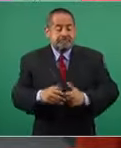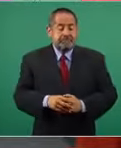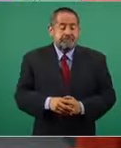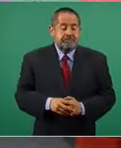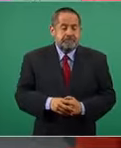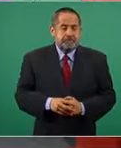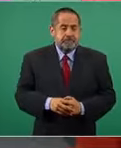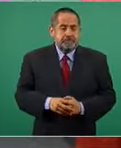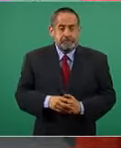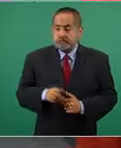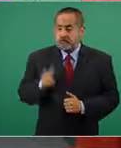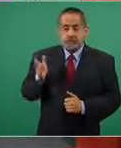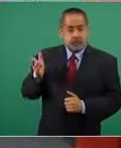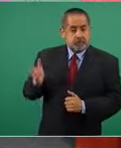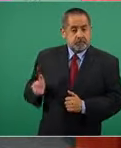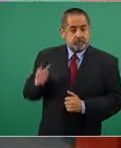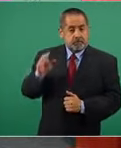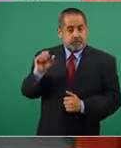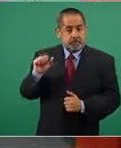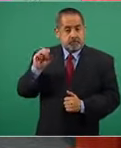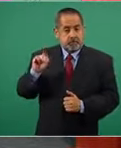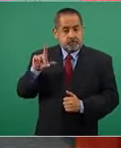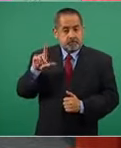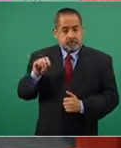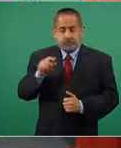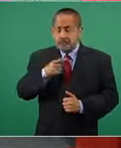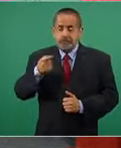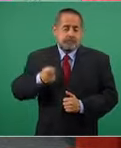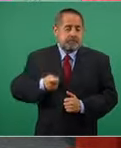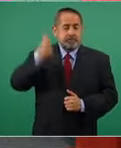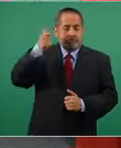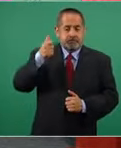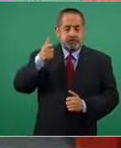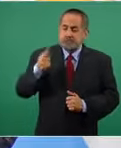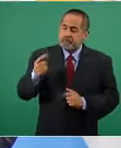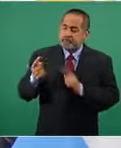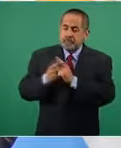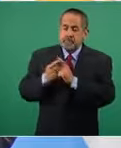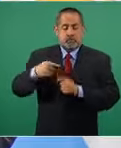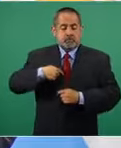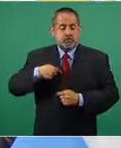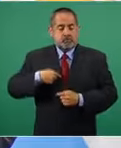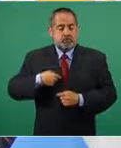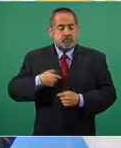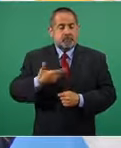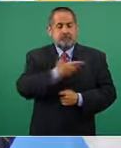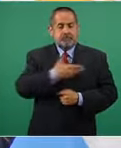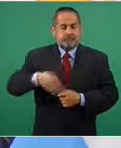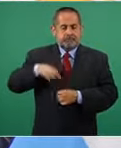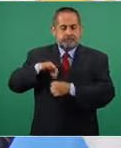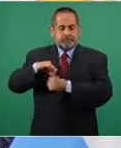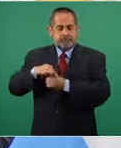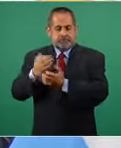Con Andrés Manuel hablamos por primera vez cuando yo era un presidente electo y decidí